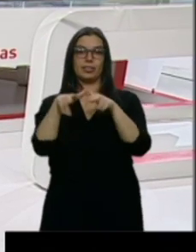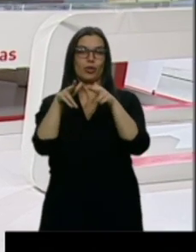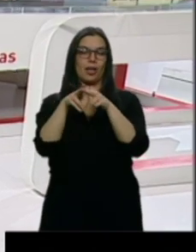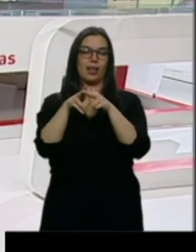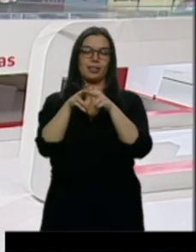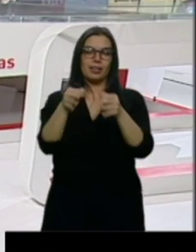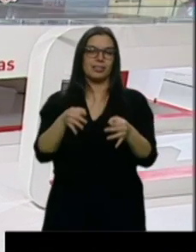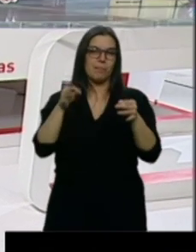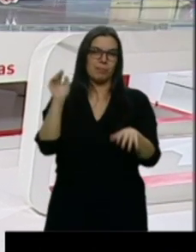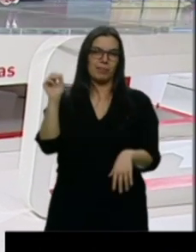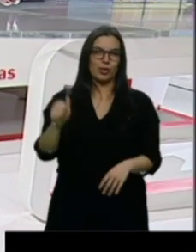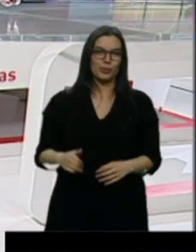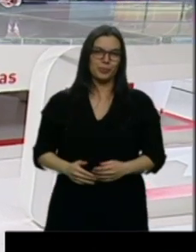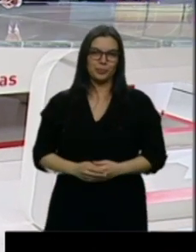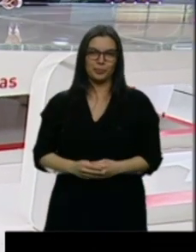Adiós.